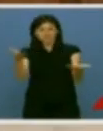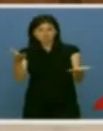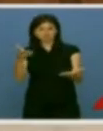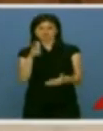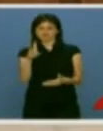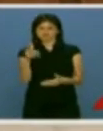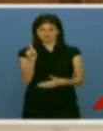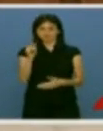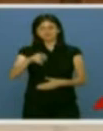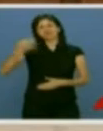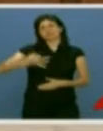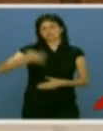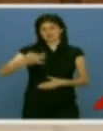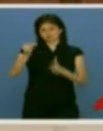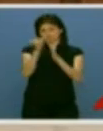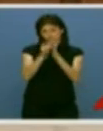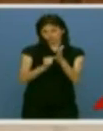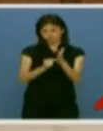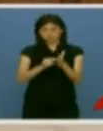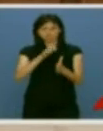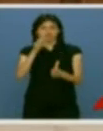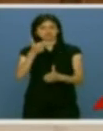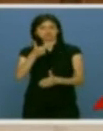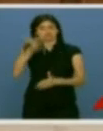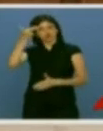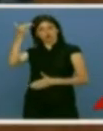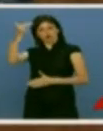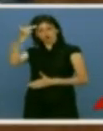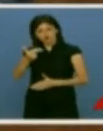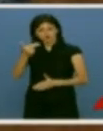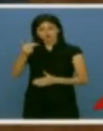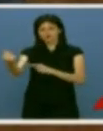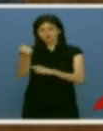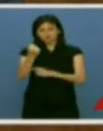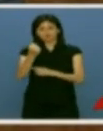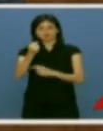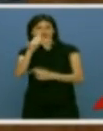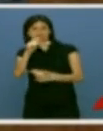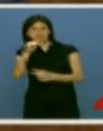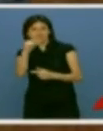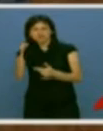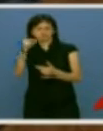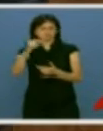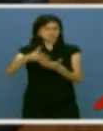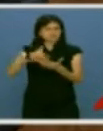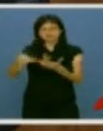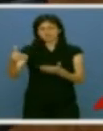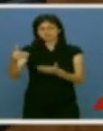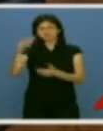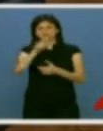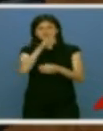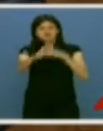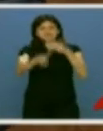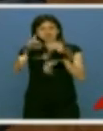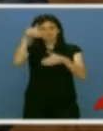pero sobre todo con deberes, porque tenemos el altísimo honor de contar con el apoyo de cientos de miles de ciudadanos que han ido a las urnas